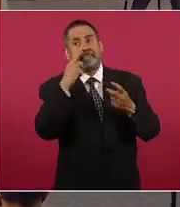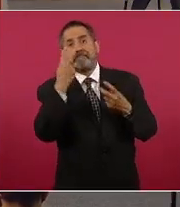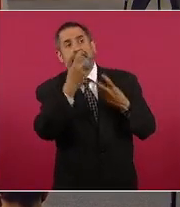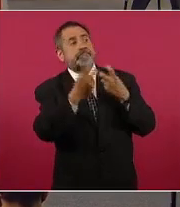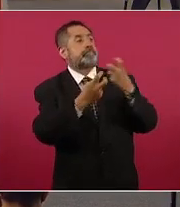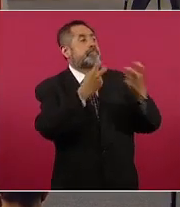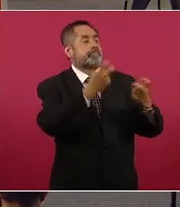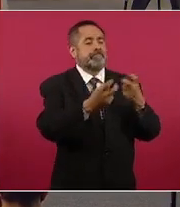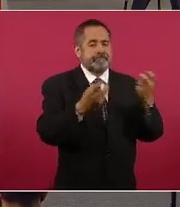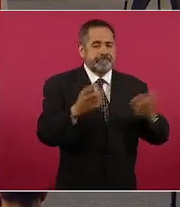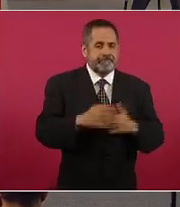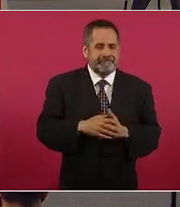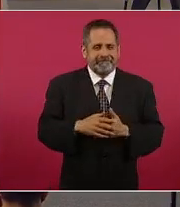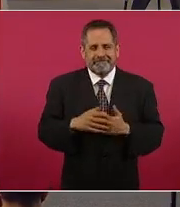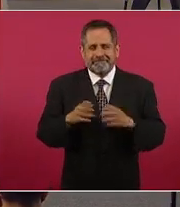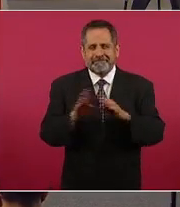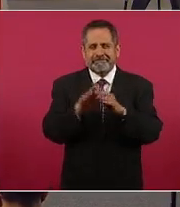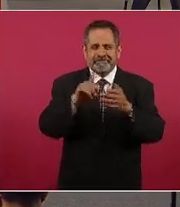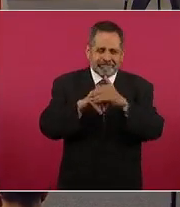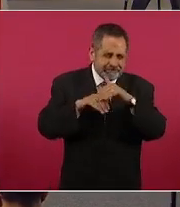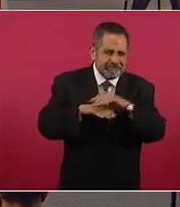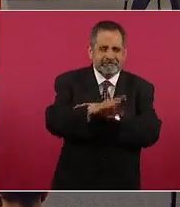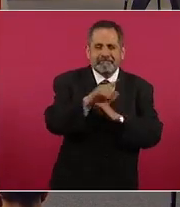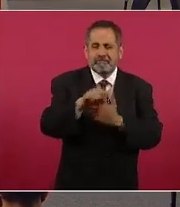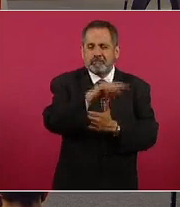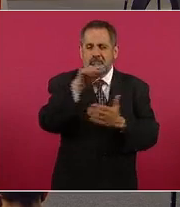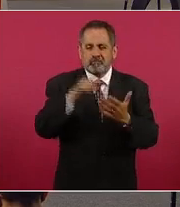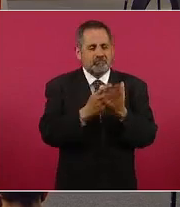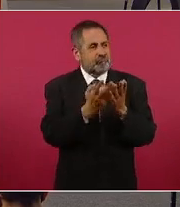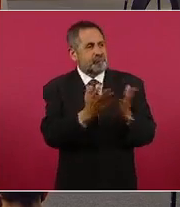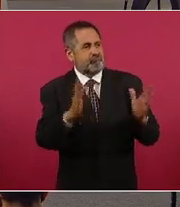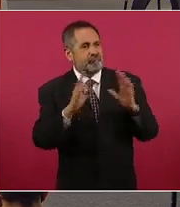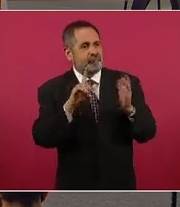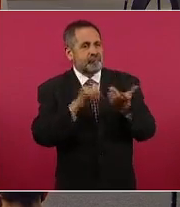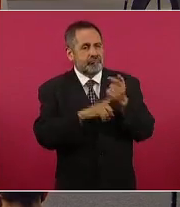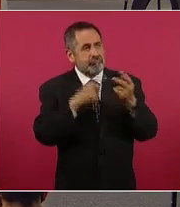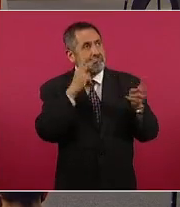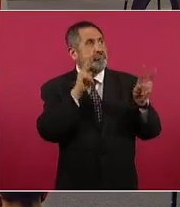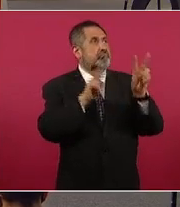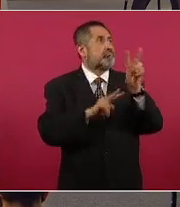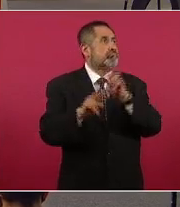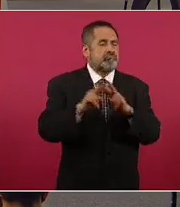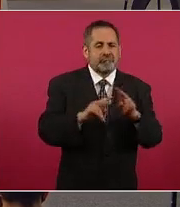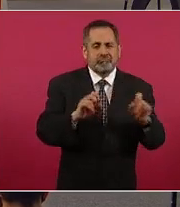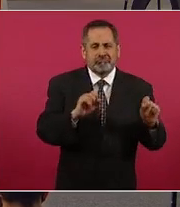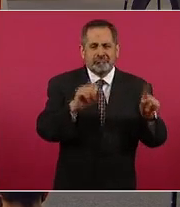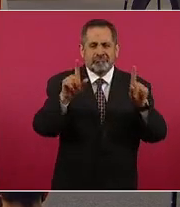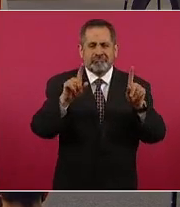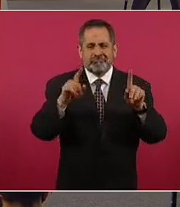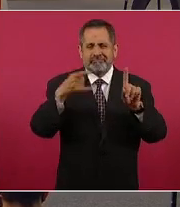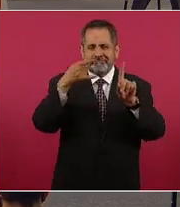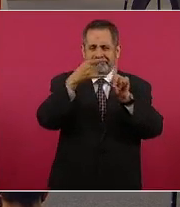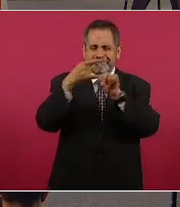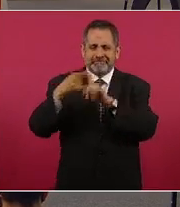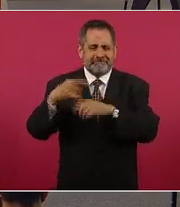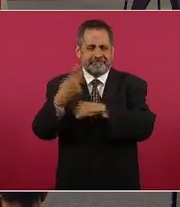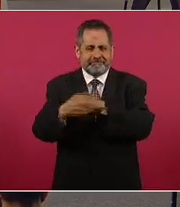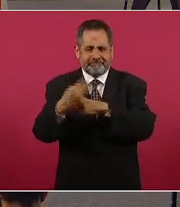a una especie de búnker que tenía en donde habían cámaras